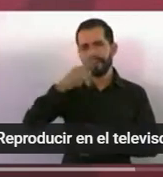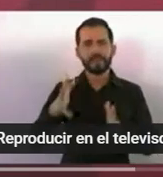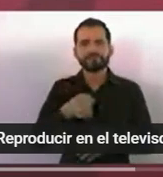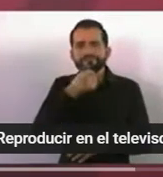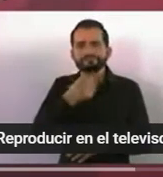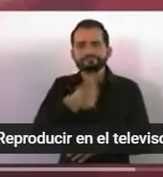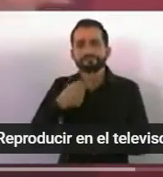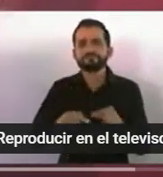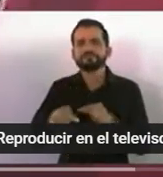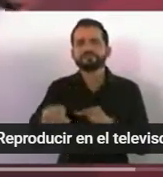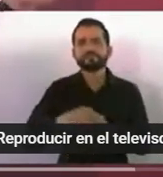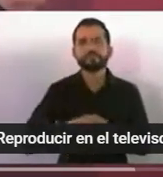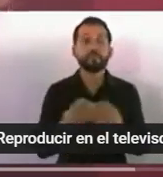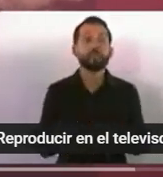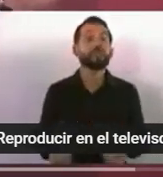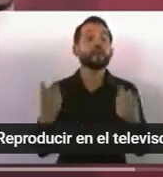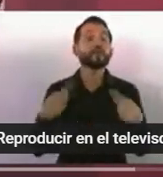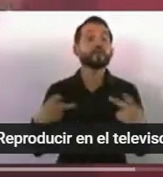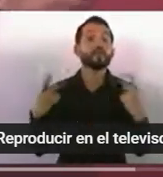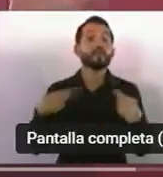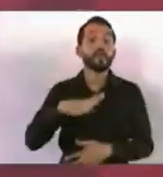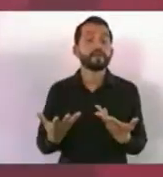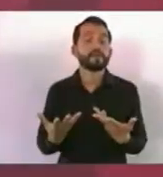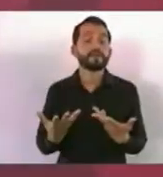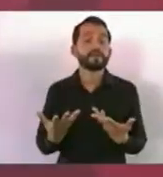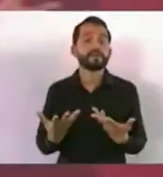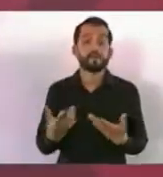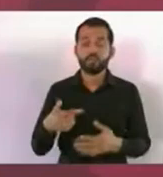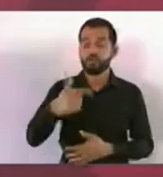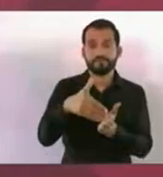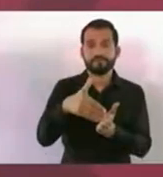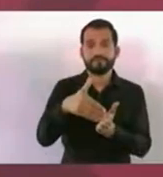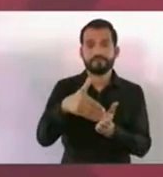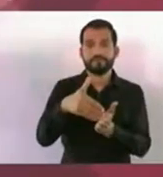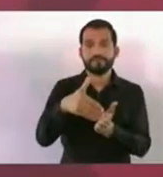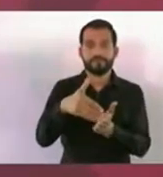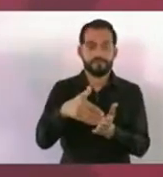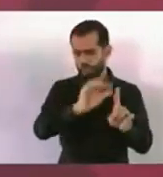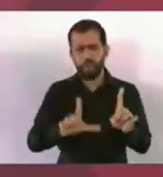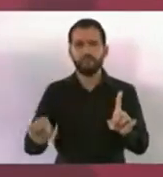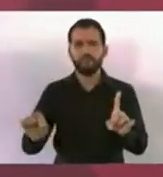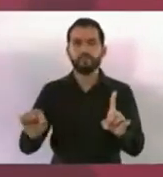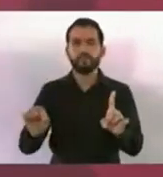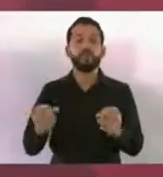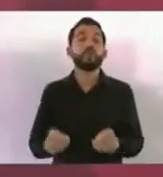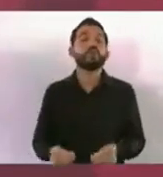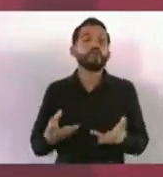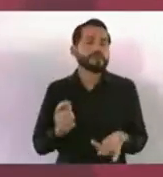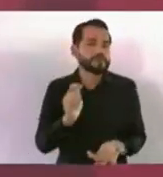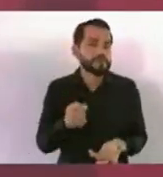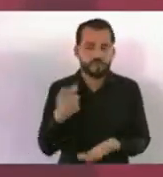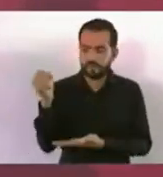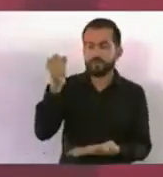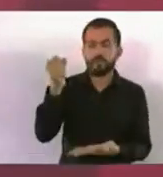¿Cuántos adultos mayores reciben la pensión? 12 millones en todo el país. ¿Cuánto significa eso